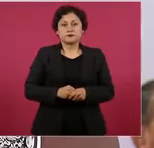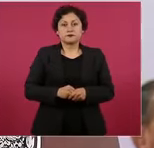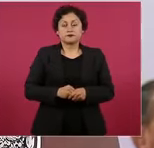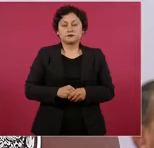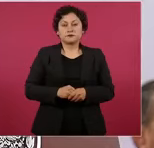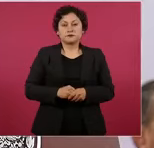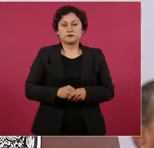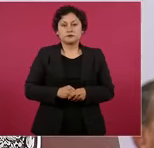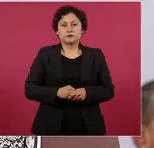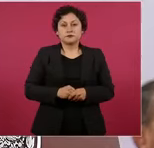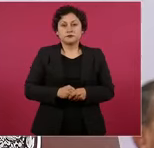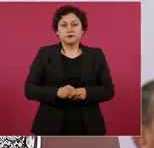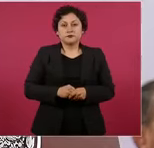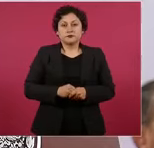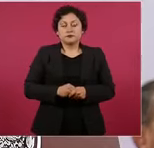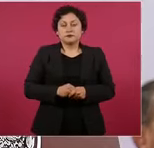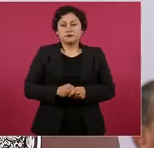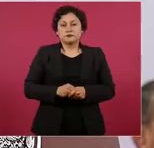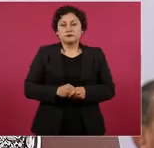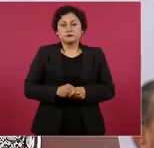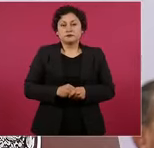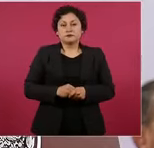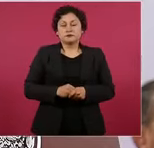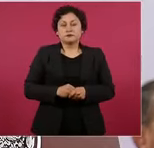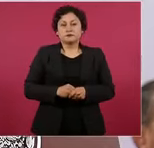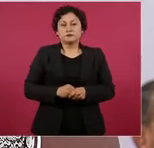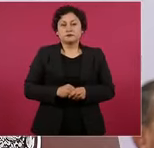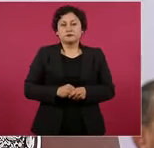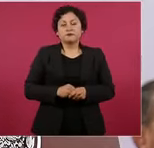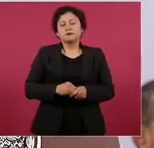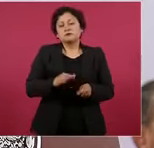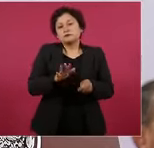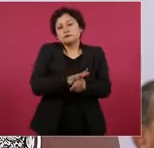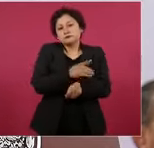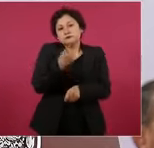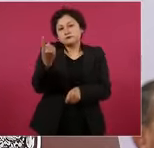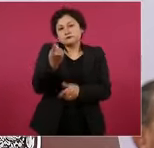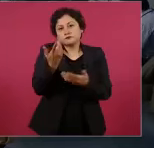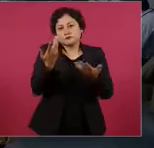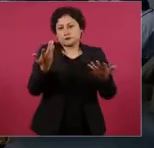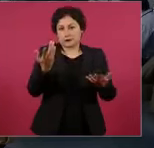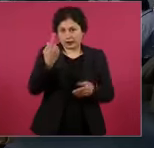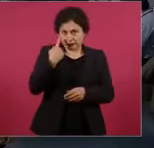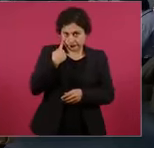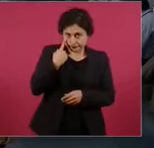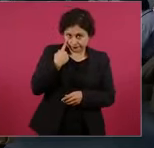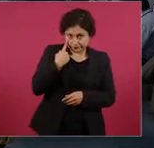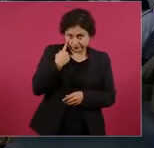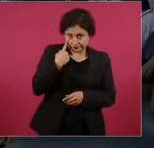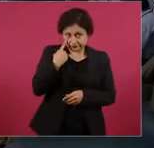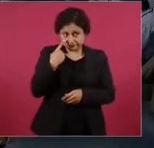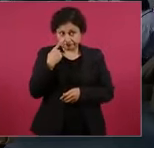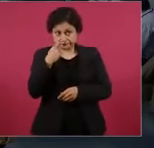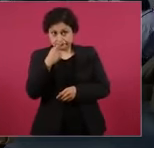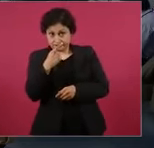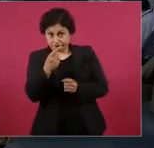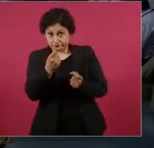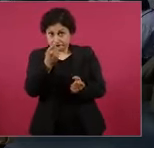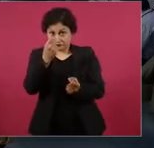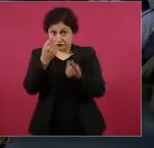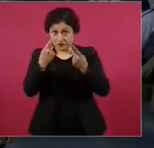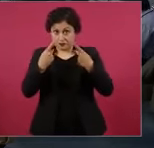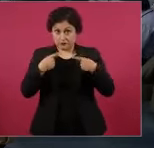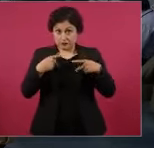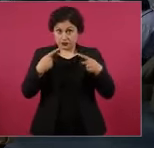que el que tiene más dinero en México, Carlos